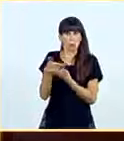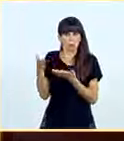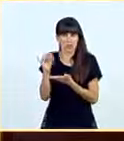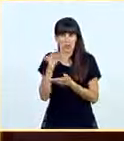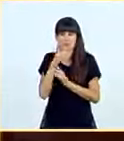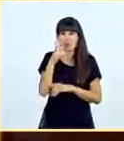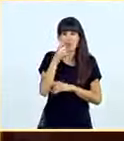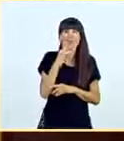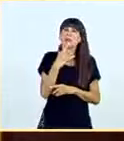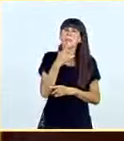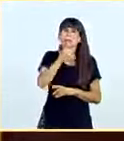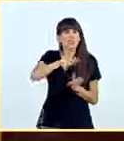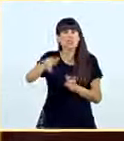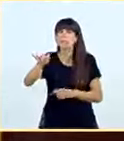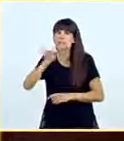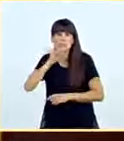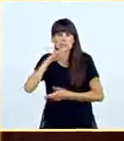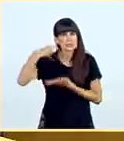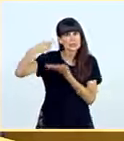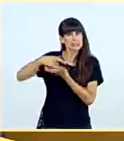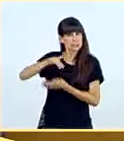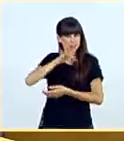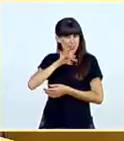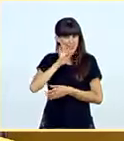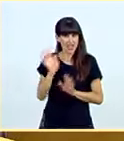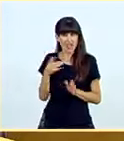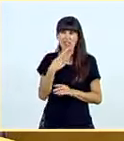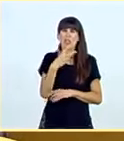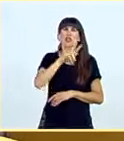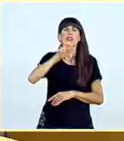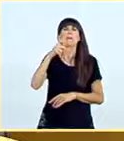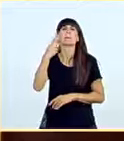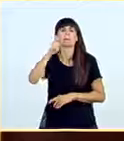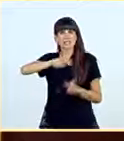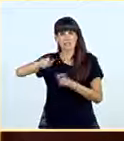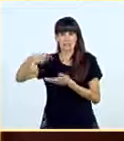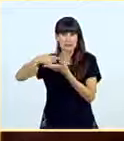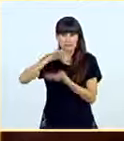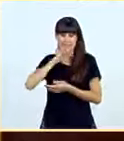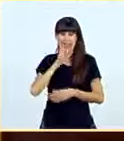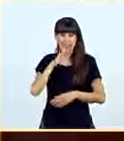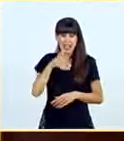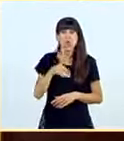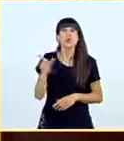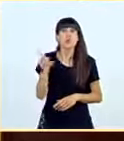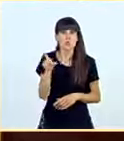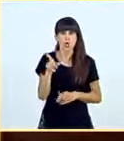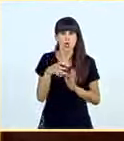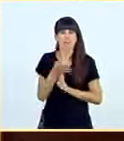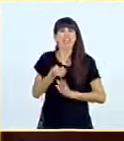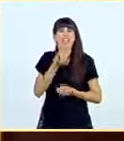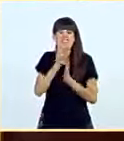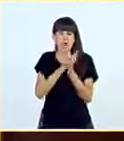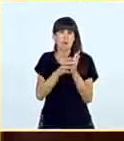publicando que miles de personas todavía permanecían sin cobrar y lo cifraban en 200.000. Ahora, en julio, un informe interno del